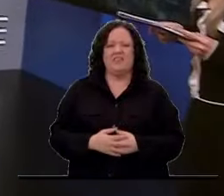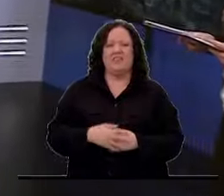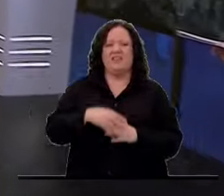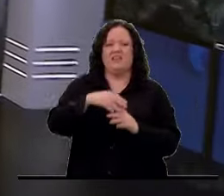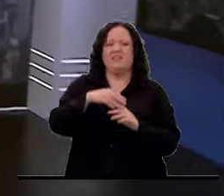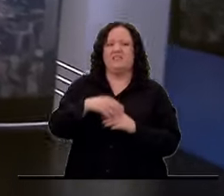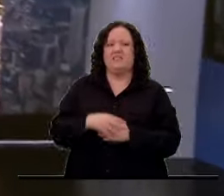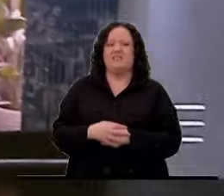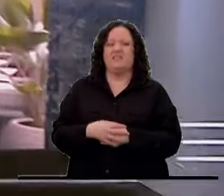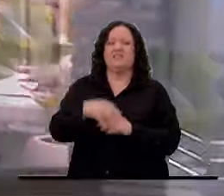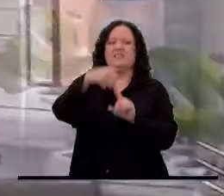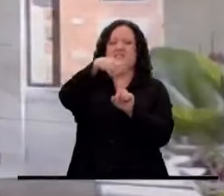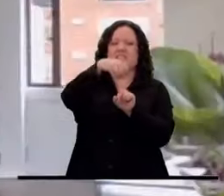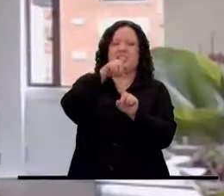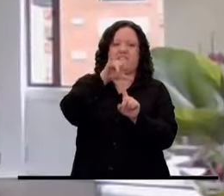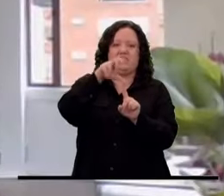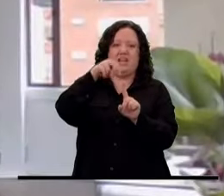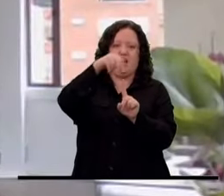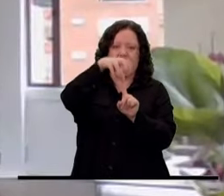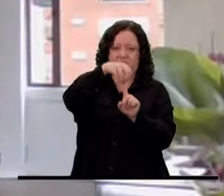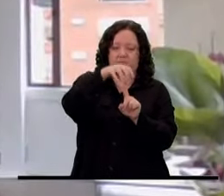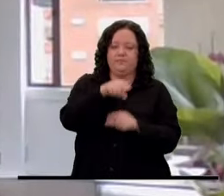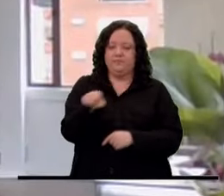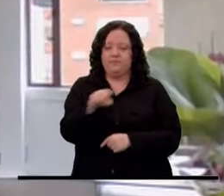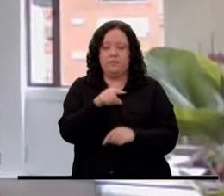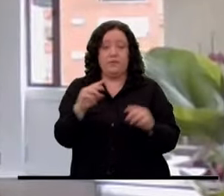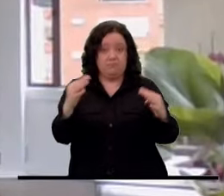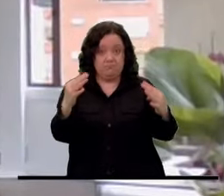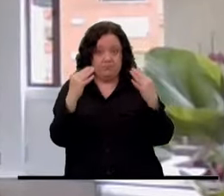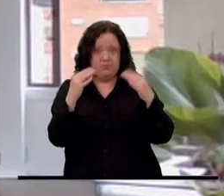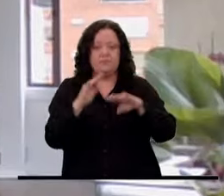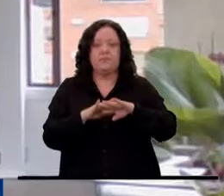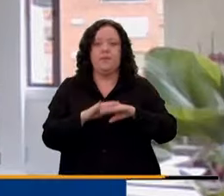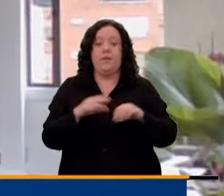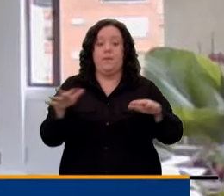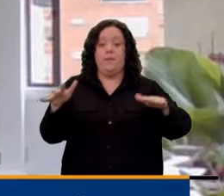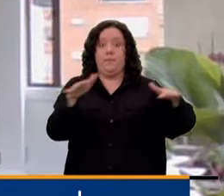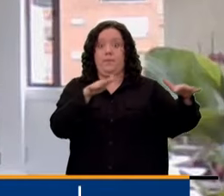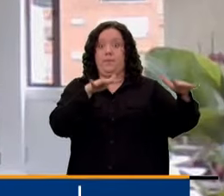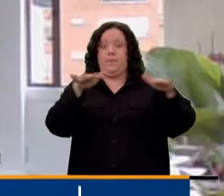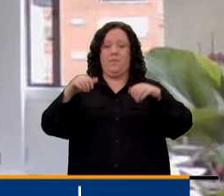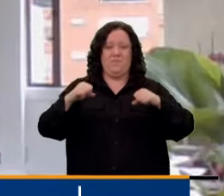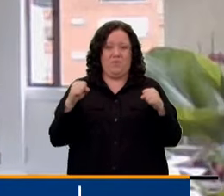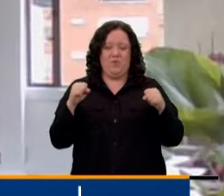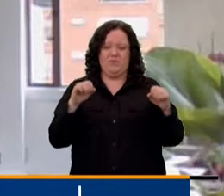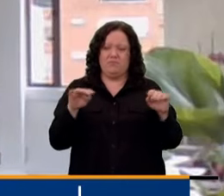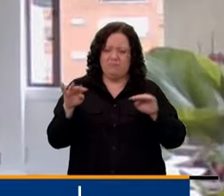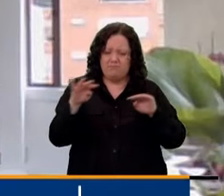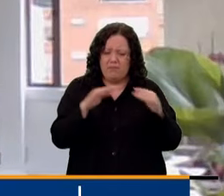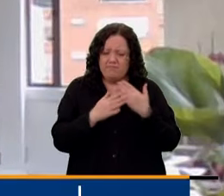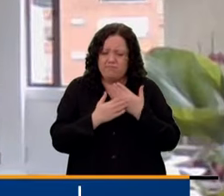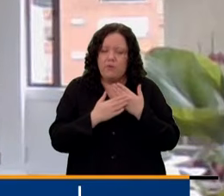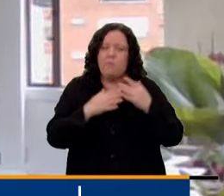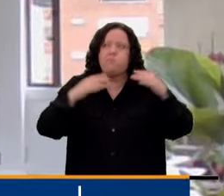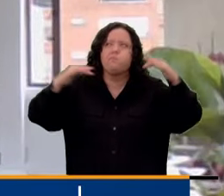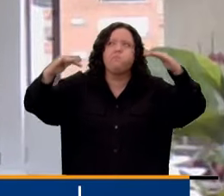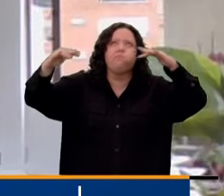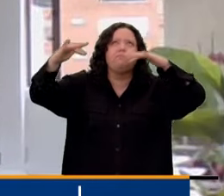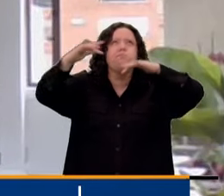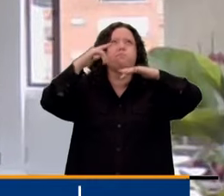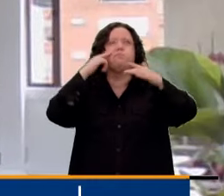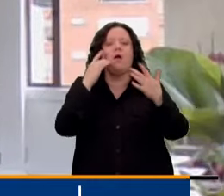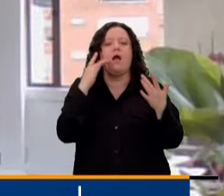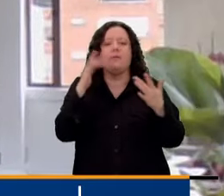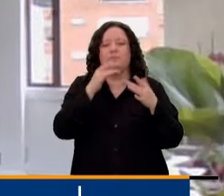a toda la audiencia. Básicamente, índice de calidad de aire de Bogotá nos está midiendo la condición del aire en términos de